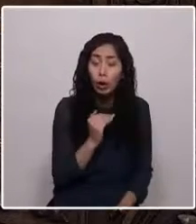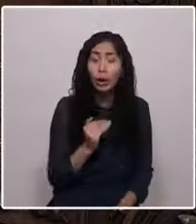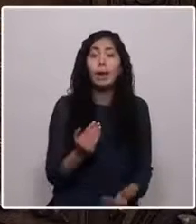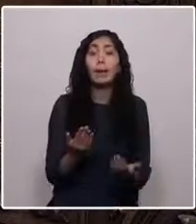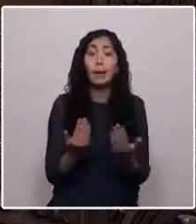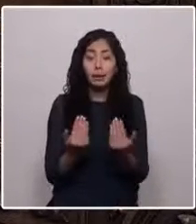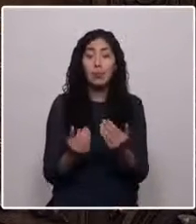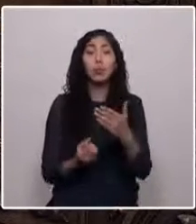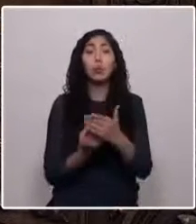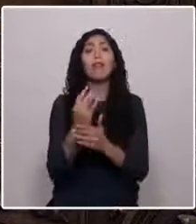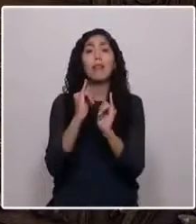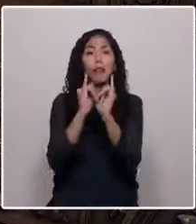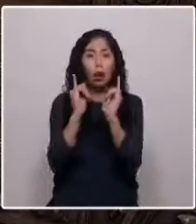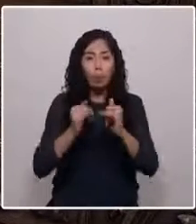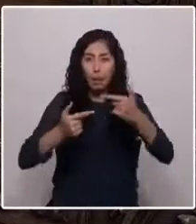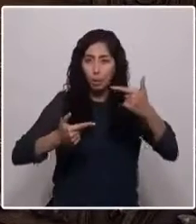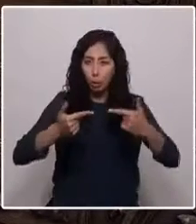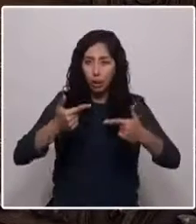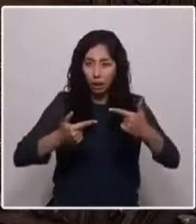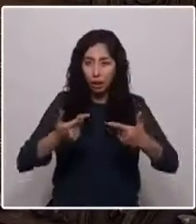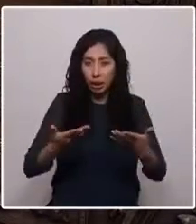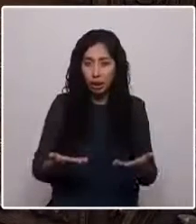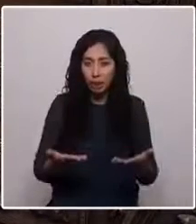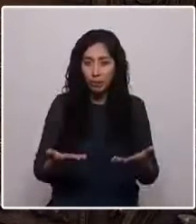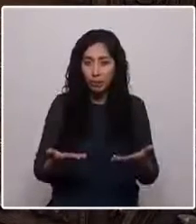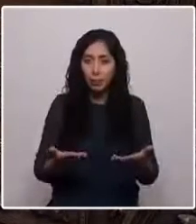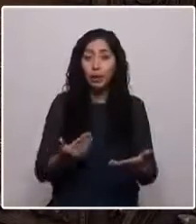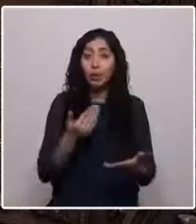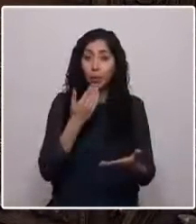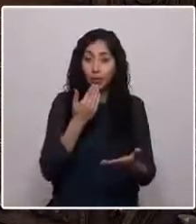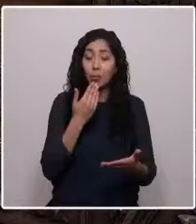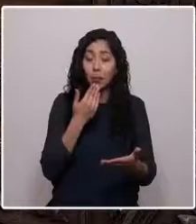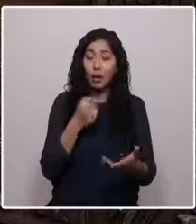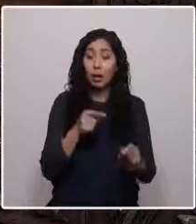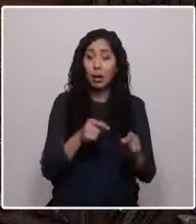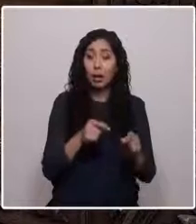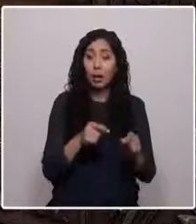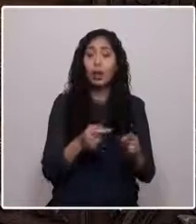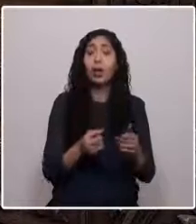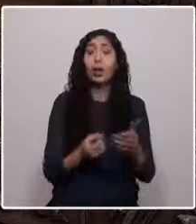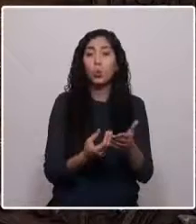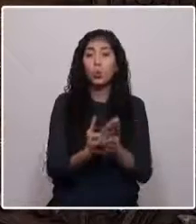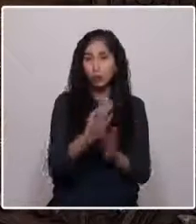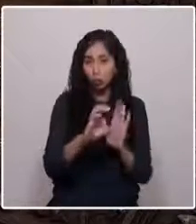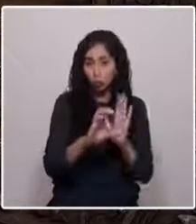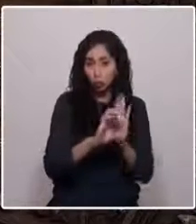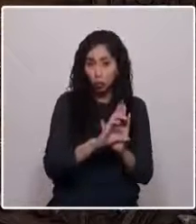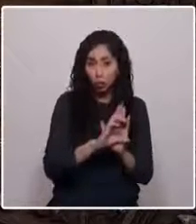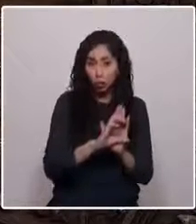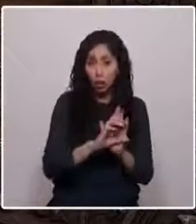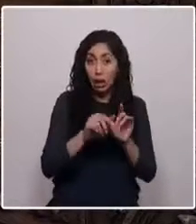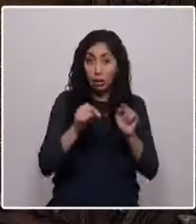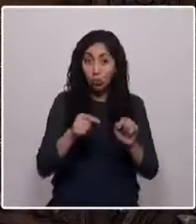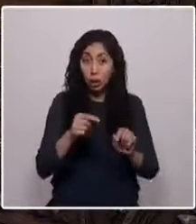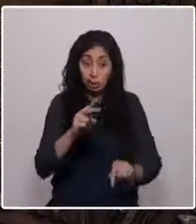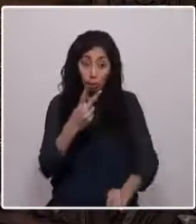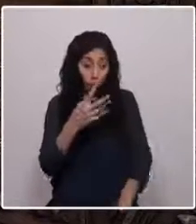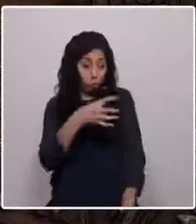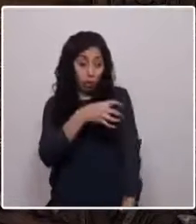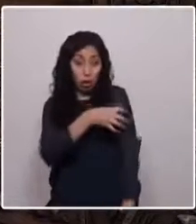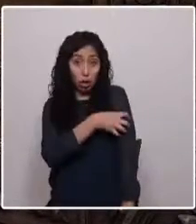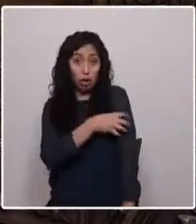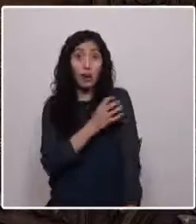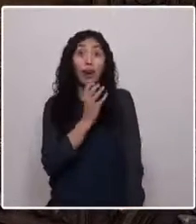forma de hacer política, junto a una nueva constitución. Y digo esto porque en el desierto de la segunda región de Antofagasta,